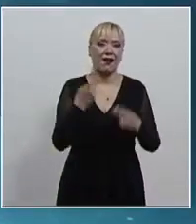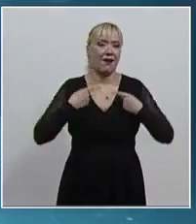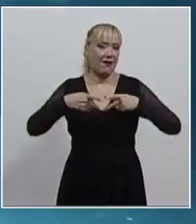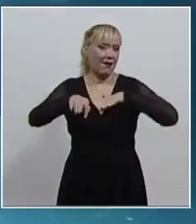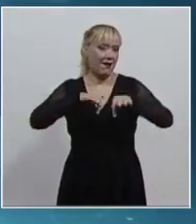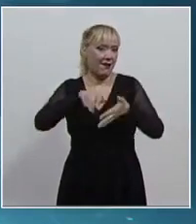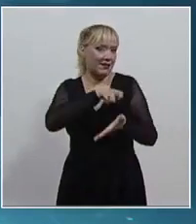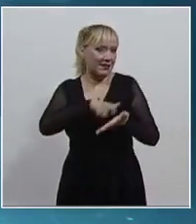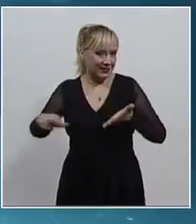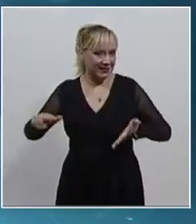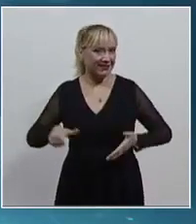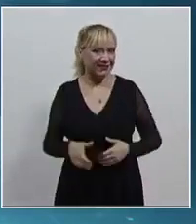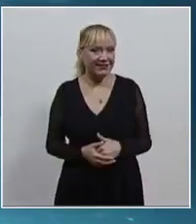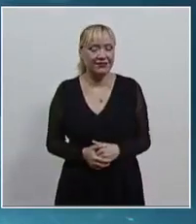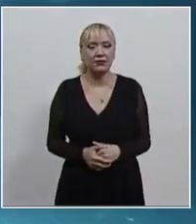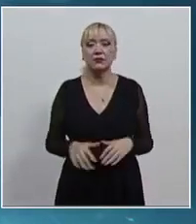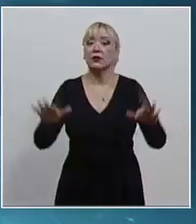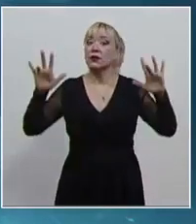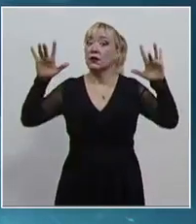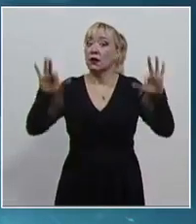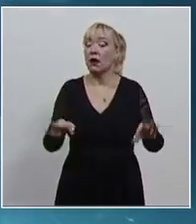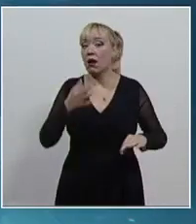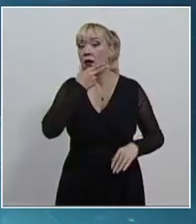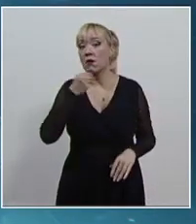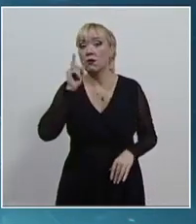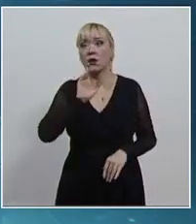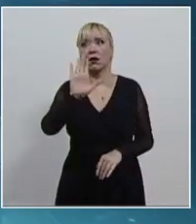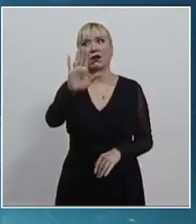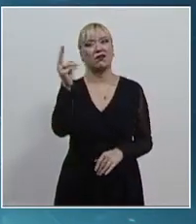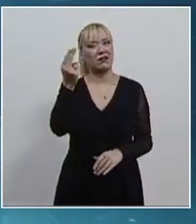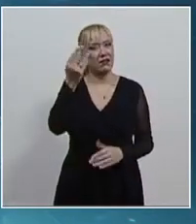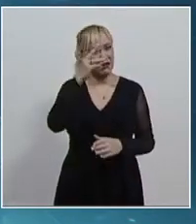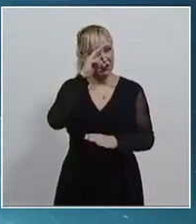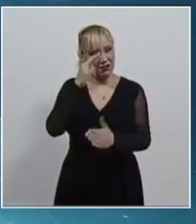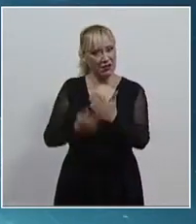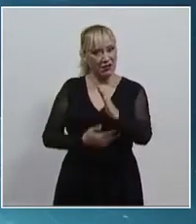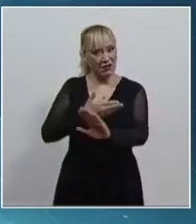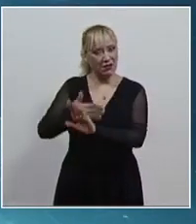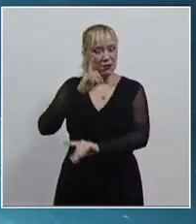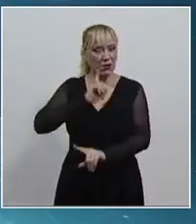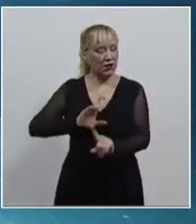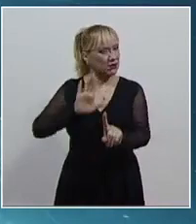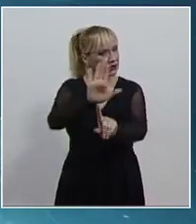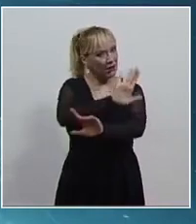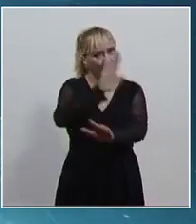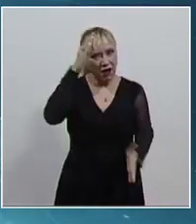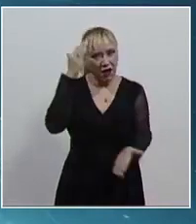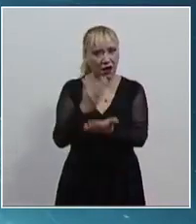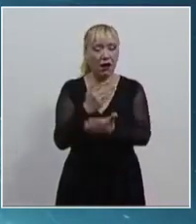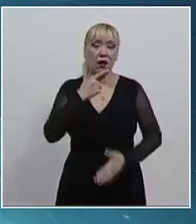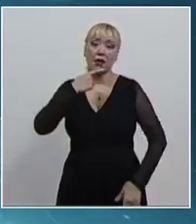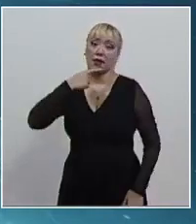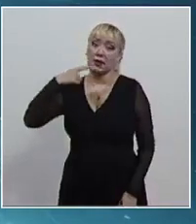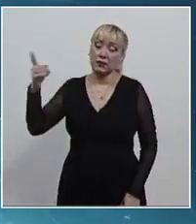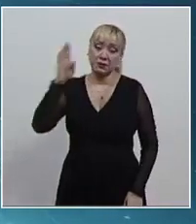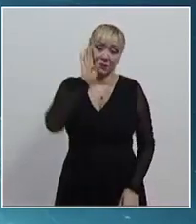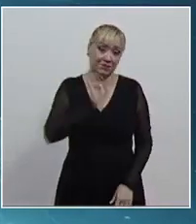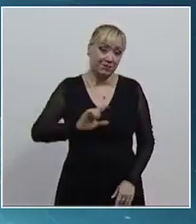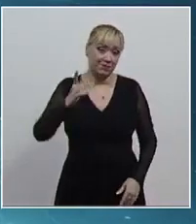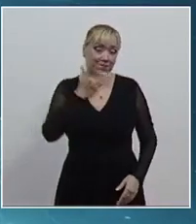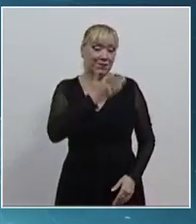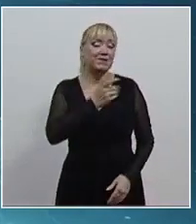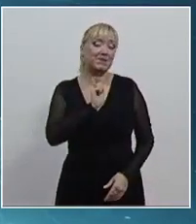En materia de paridad, el reto es eliminar la violencia política en contra de las mujeres, aseguró la ministra